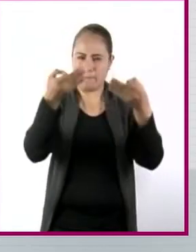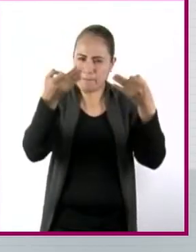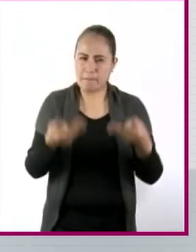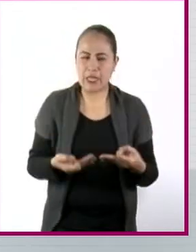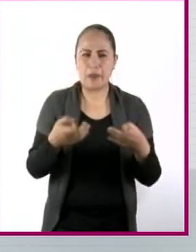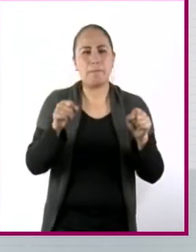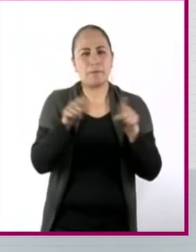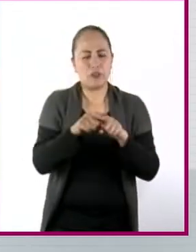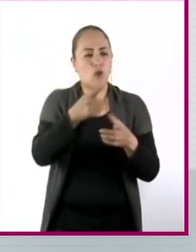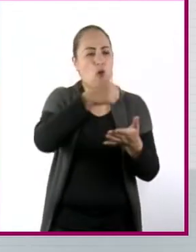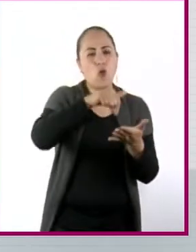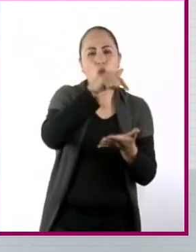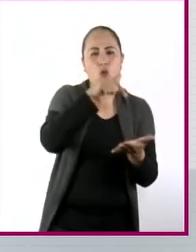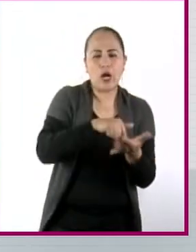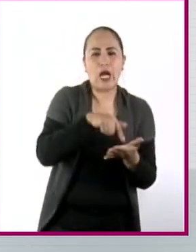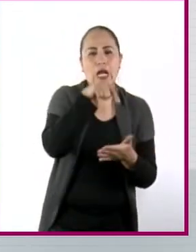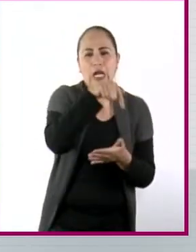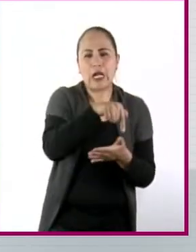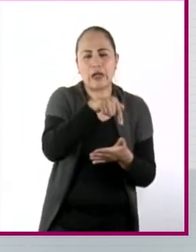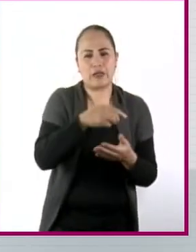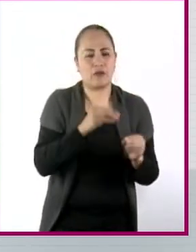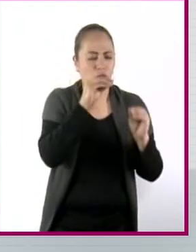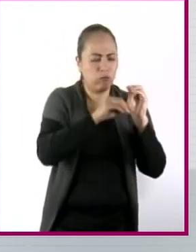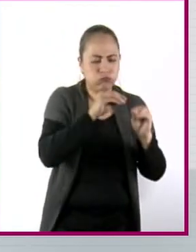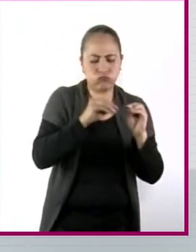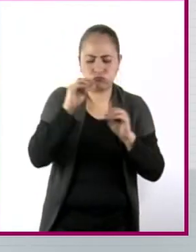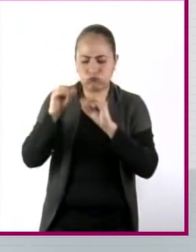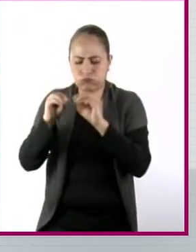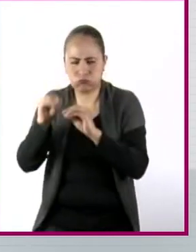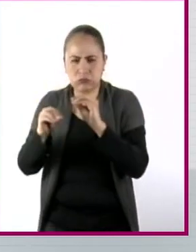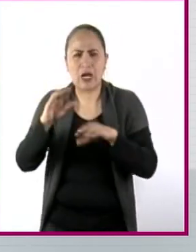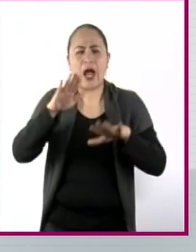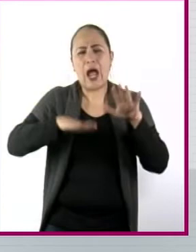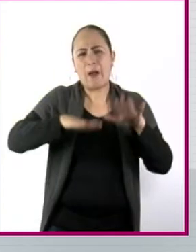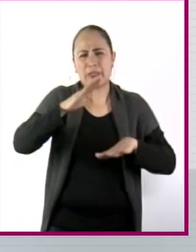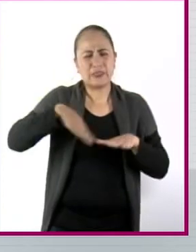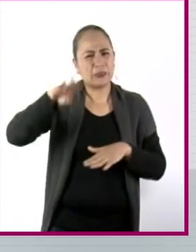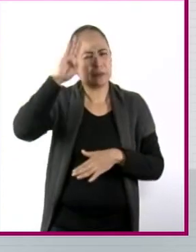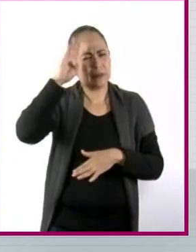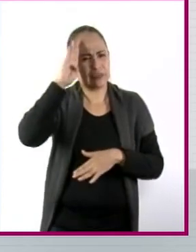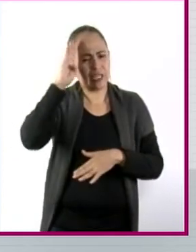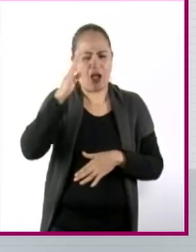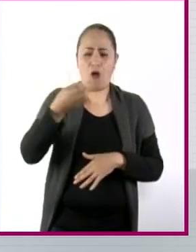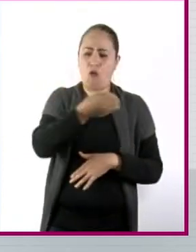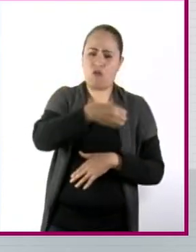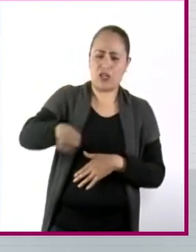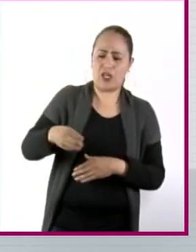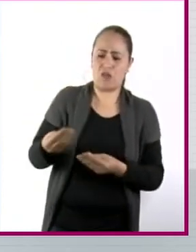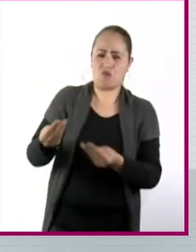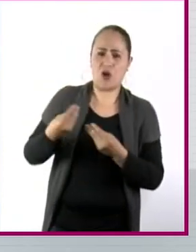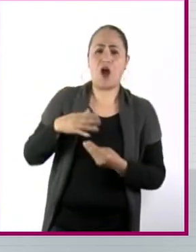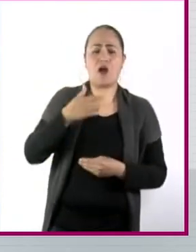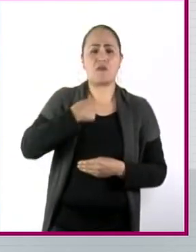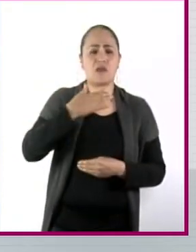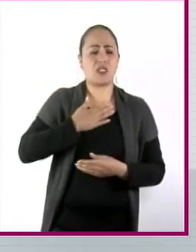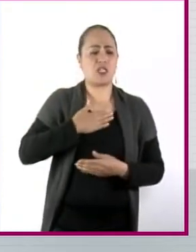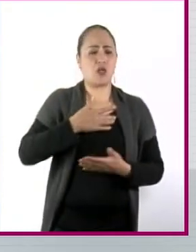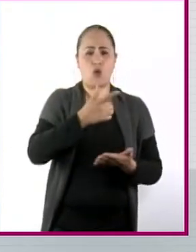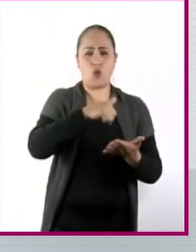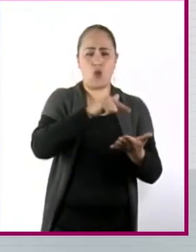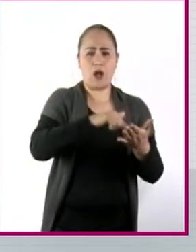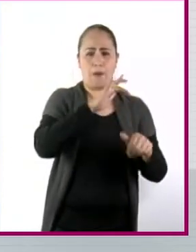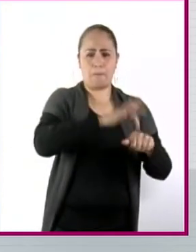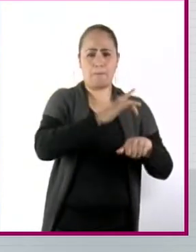creando los espacios, que a veces, muchas veces pensamos que se nos tienen que dar, pero a veces creo que es un error. A veces